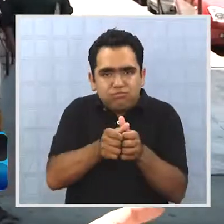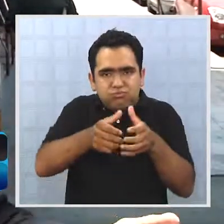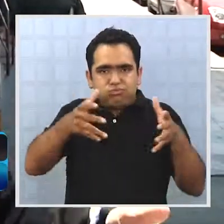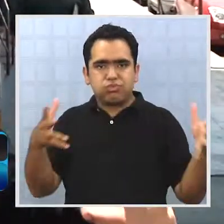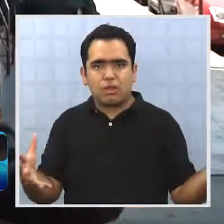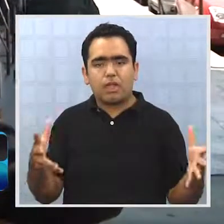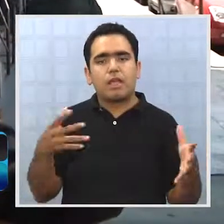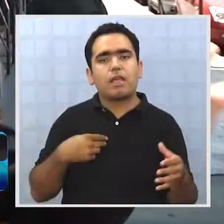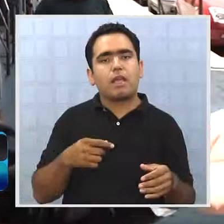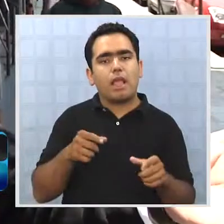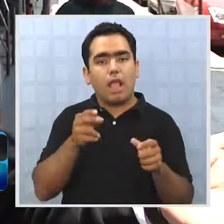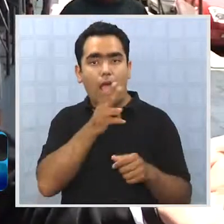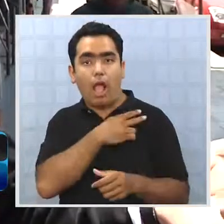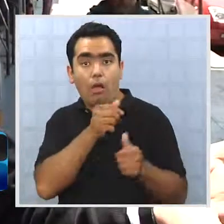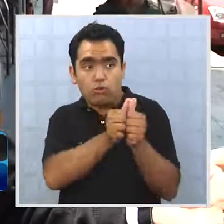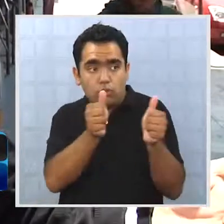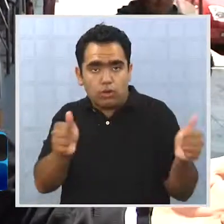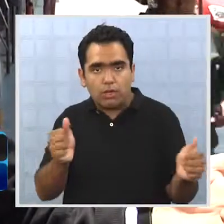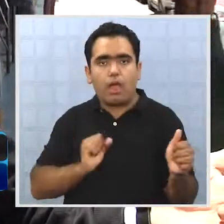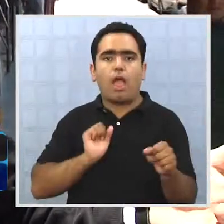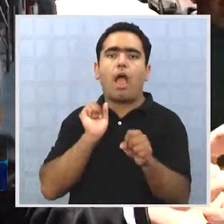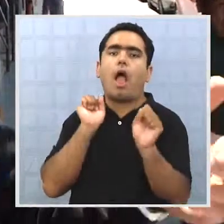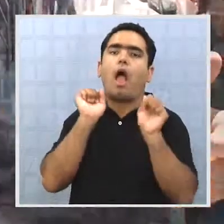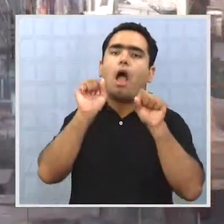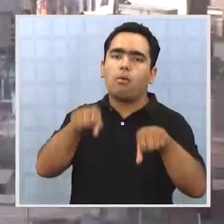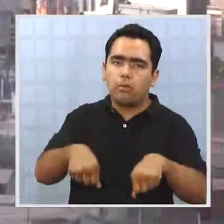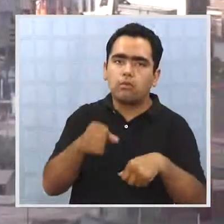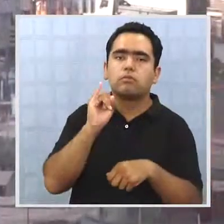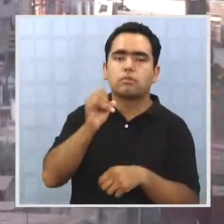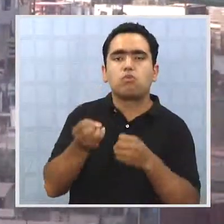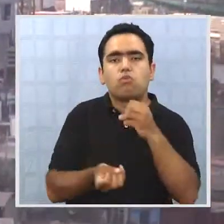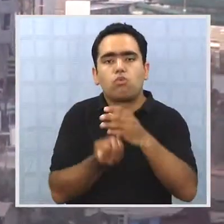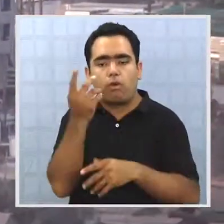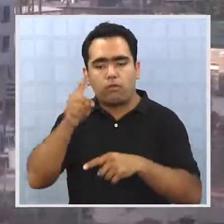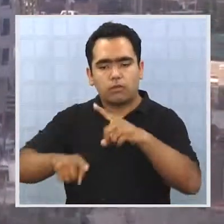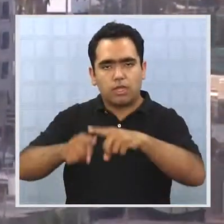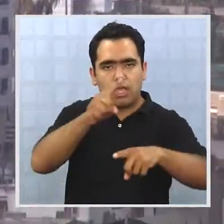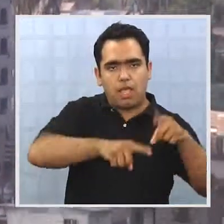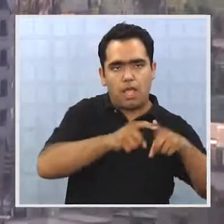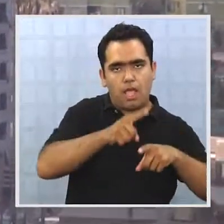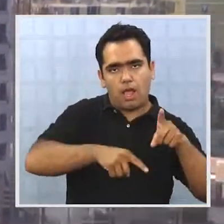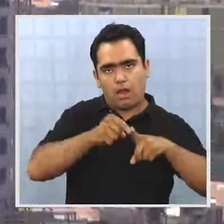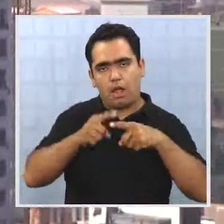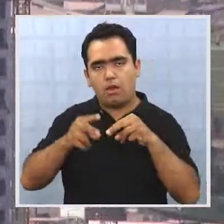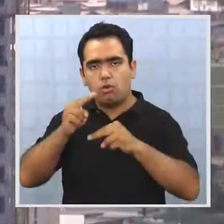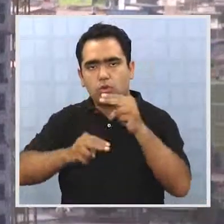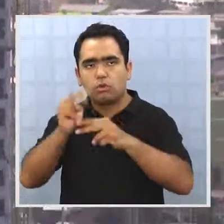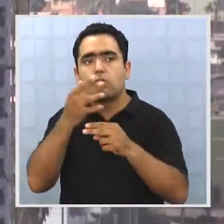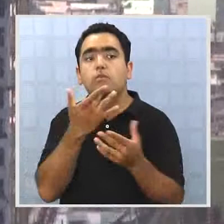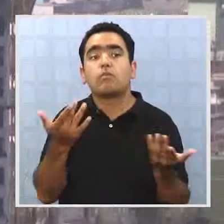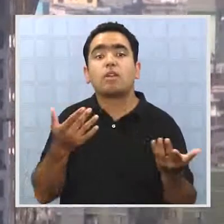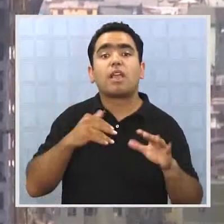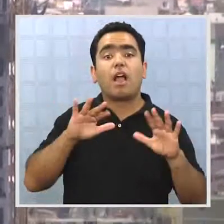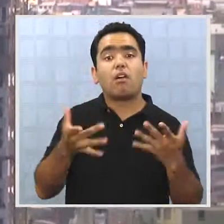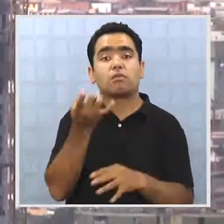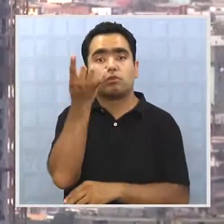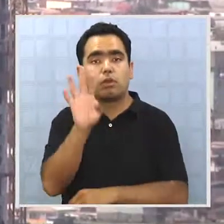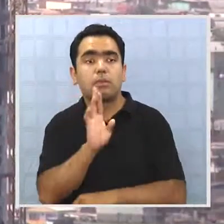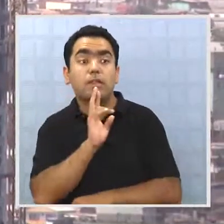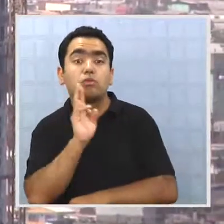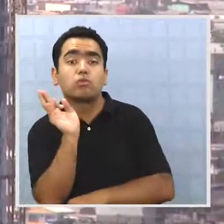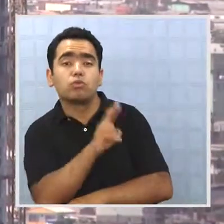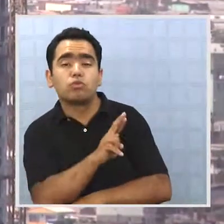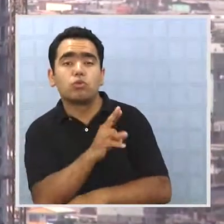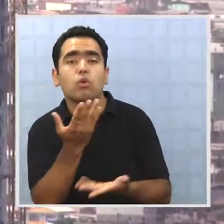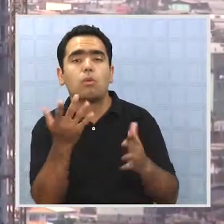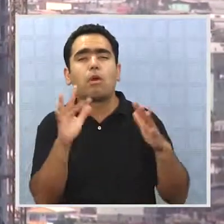en el tema, de que aprueben esta inclusión de nuevos suelos urbanos, de que no restrinjan, porque en estos momentos el límite urbano de Iquique está hacia el sur,